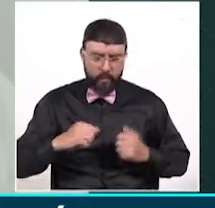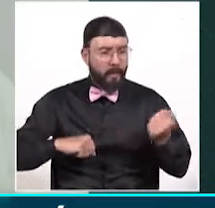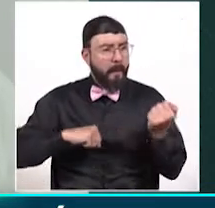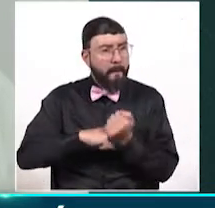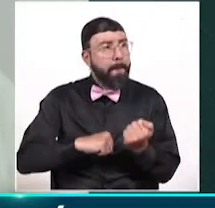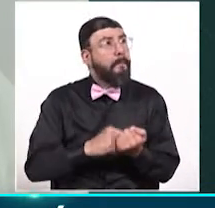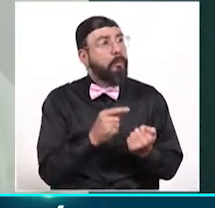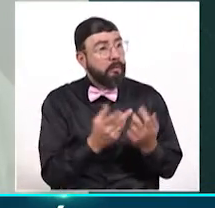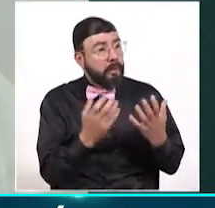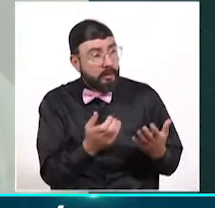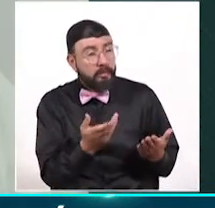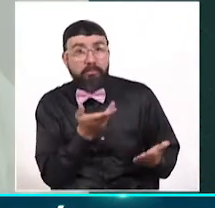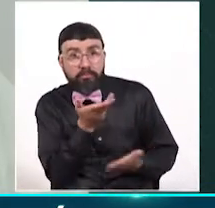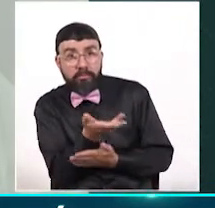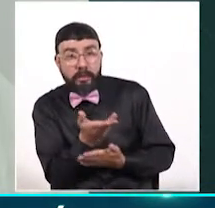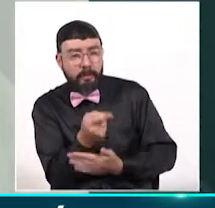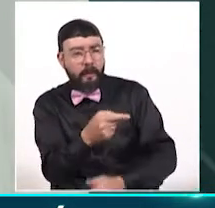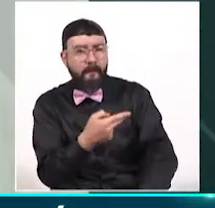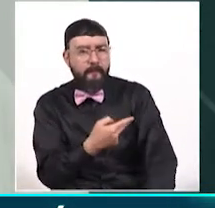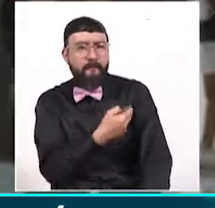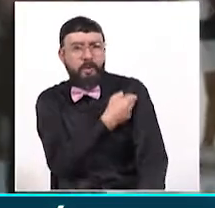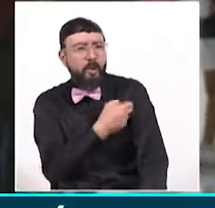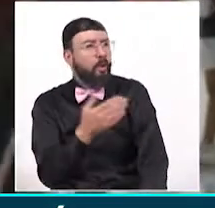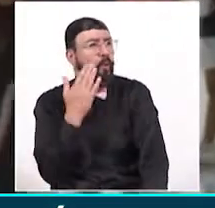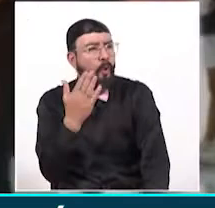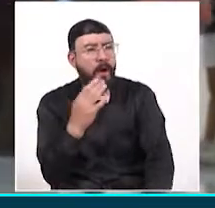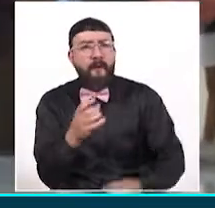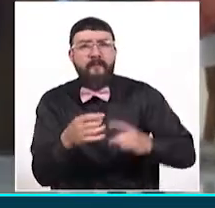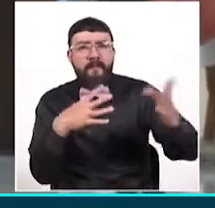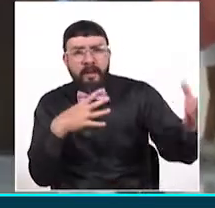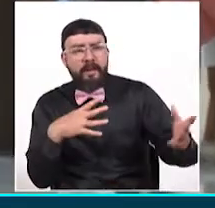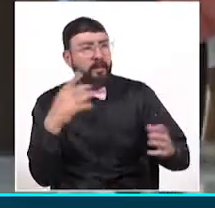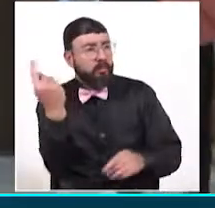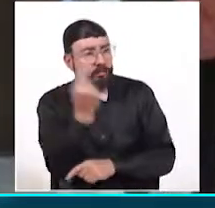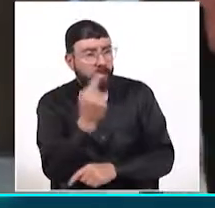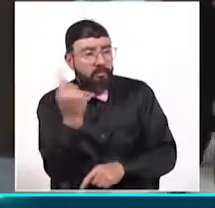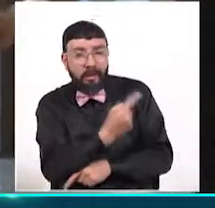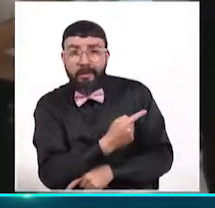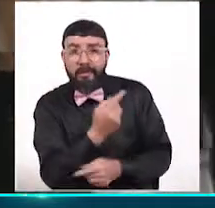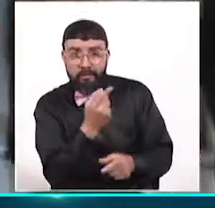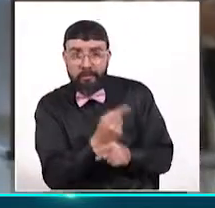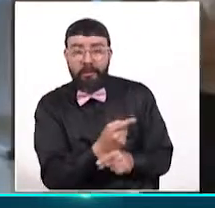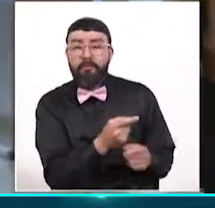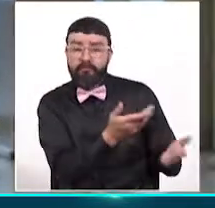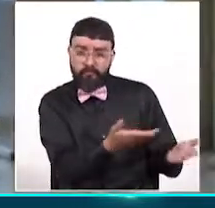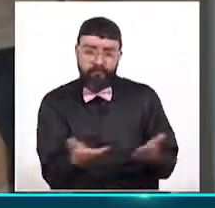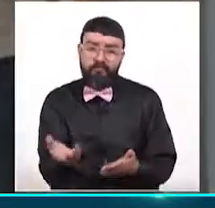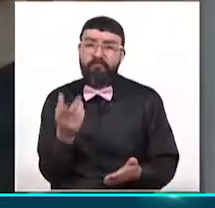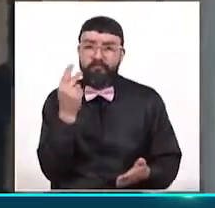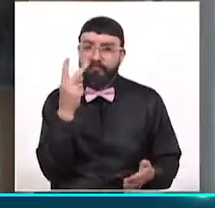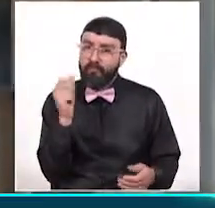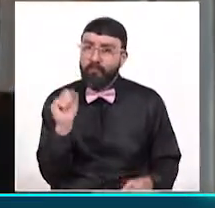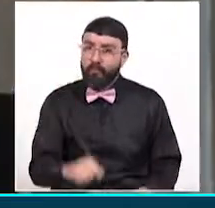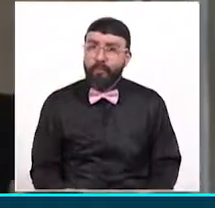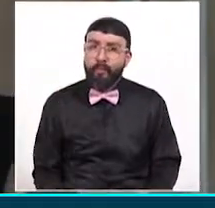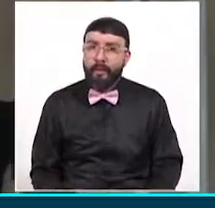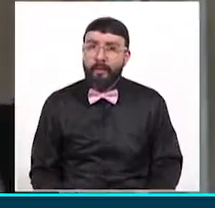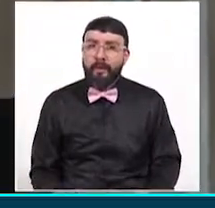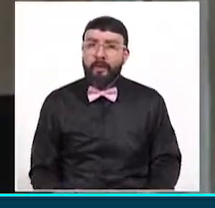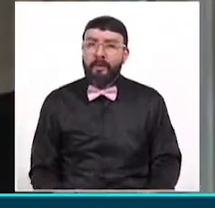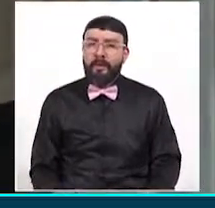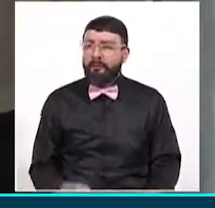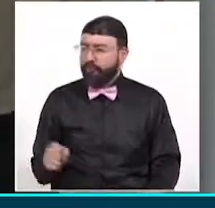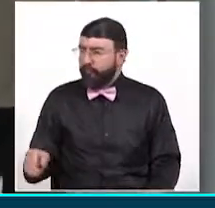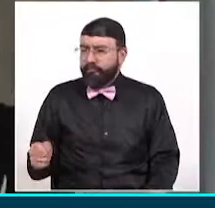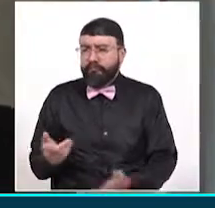que en pro del cronograma de vacunación se puede realizar en el municipio de Pereira. Nuestros espacios están